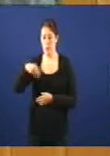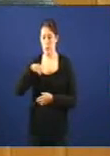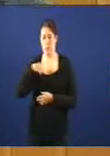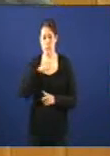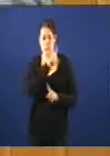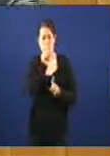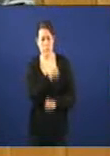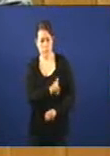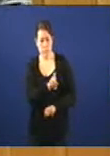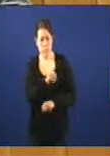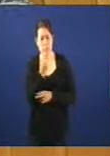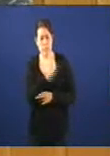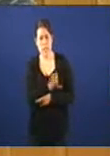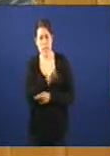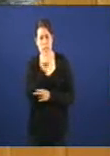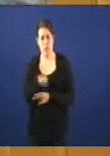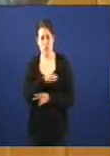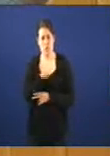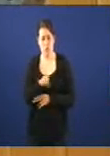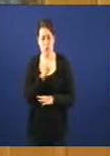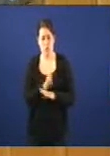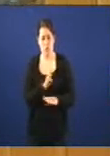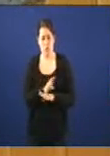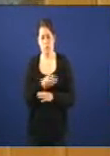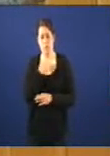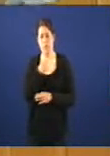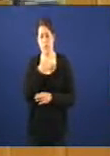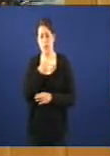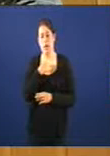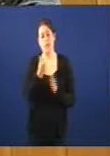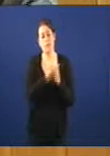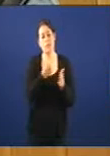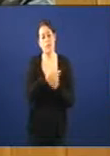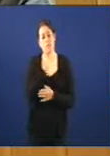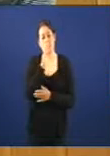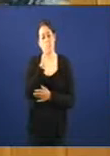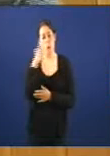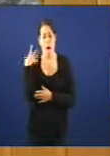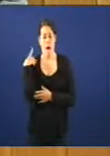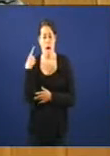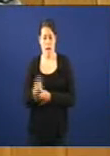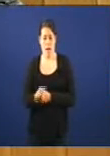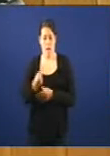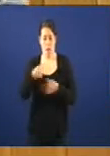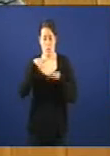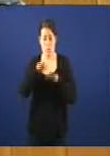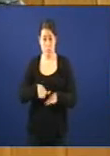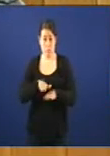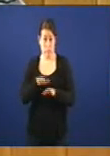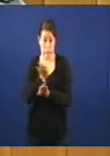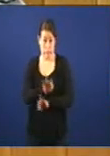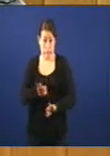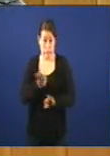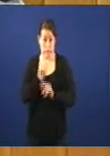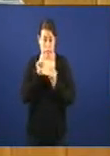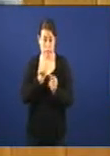non de parlamentarios. Bueno, a me gustaría tamén que se explicara o porqué de que onten non se interrumpío a sesión. E ao mellor é que había intención